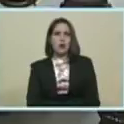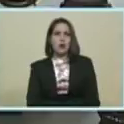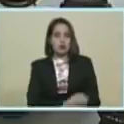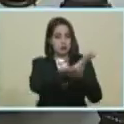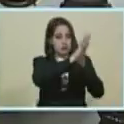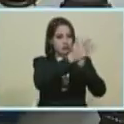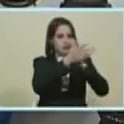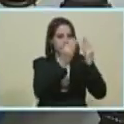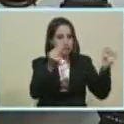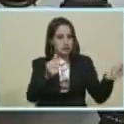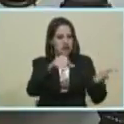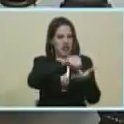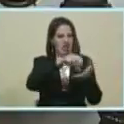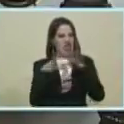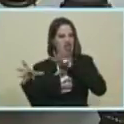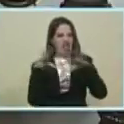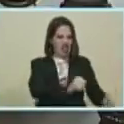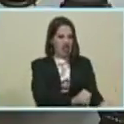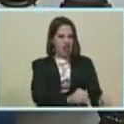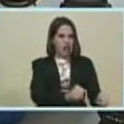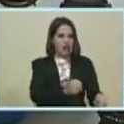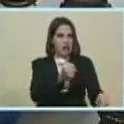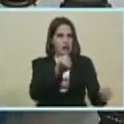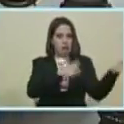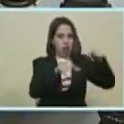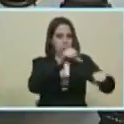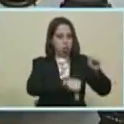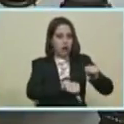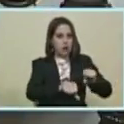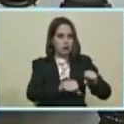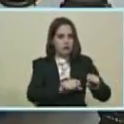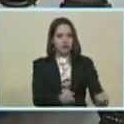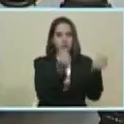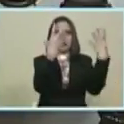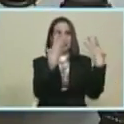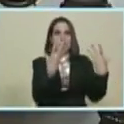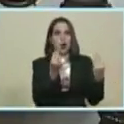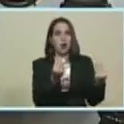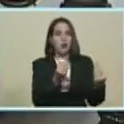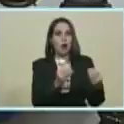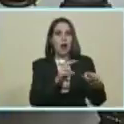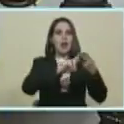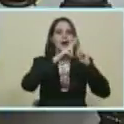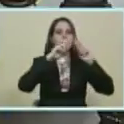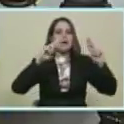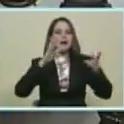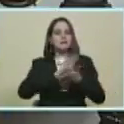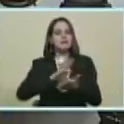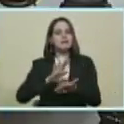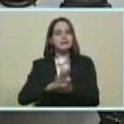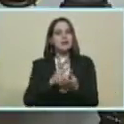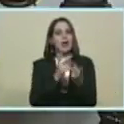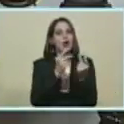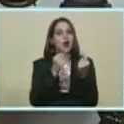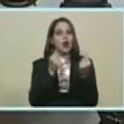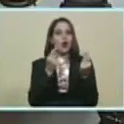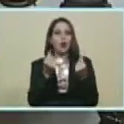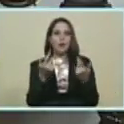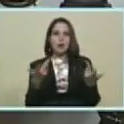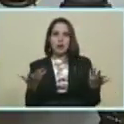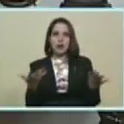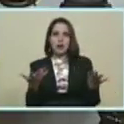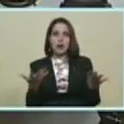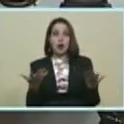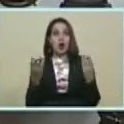Acabar Con el capitalismo Neoliberal Y volver a la paz Volver a la tranquilidad Económica ¿Qué podemos informar Compañero